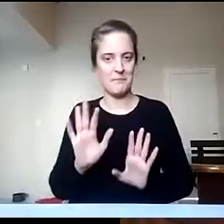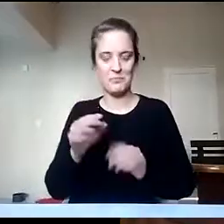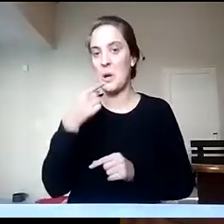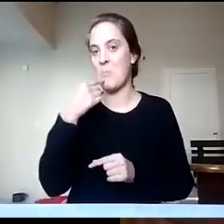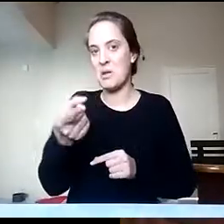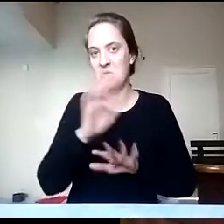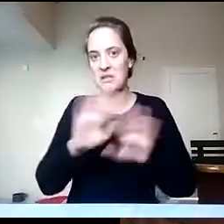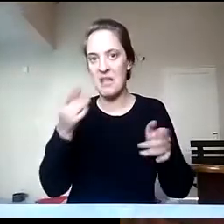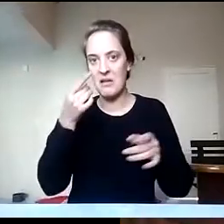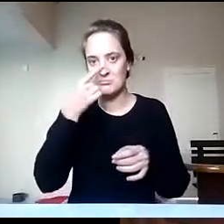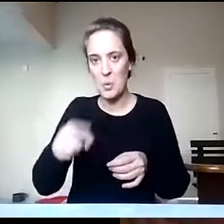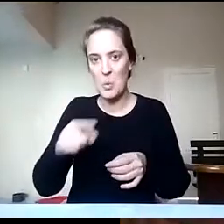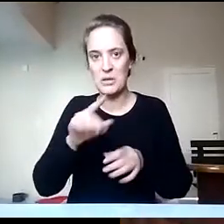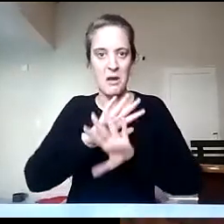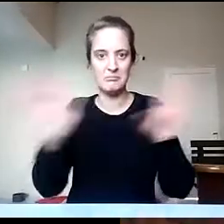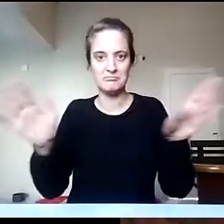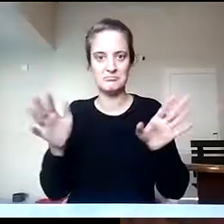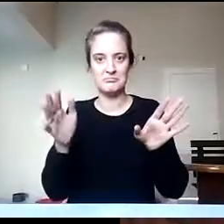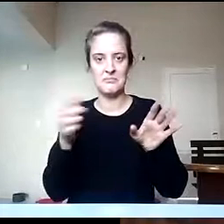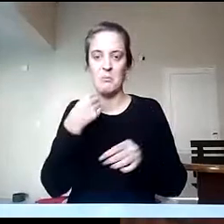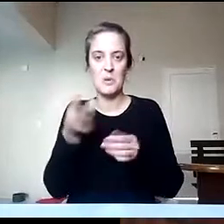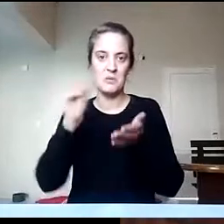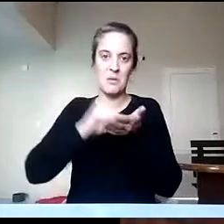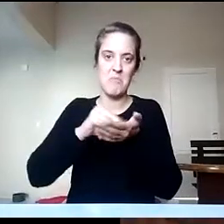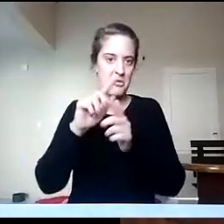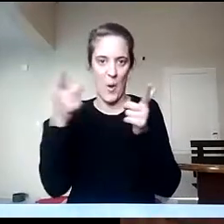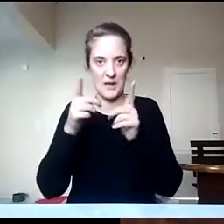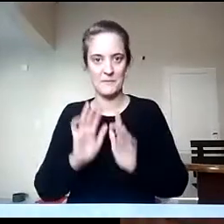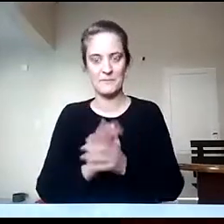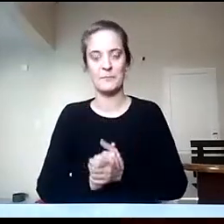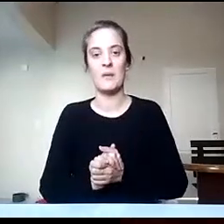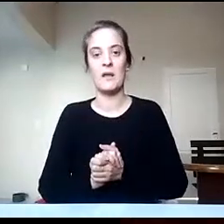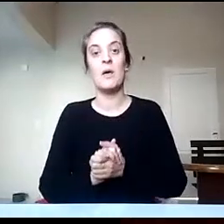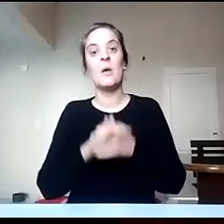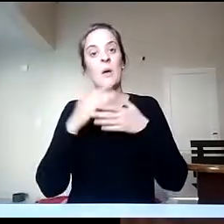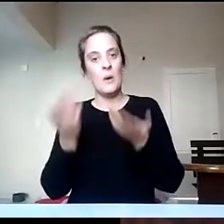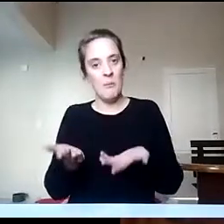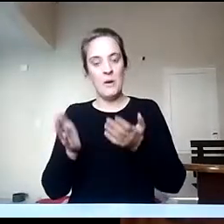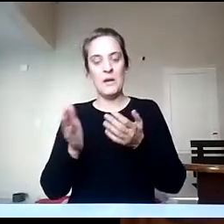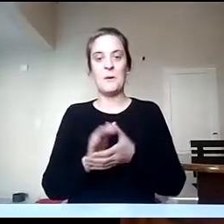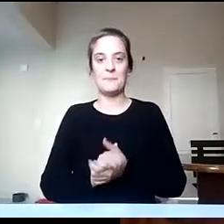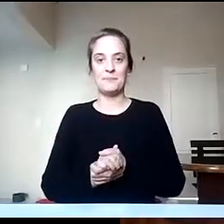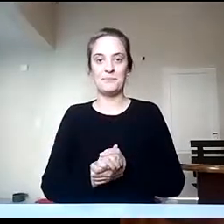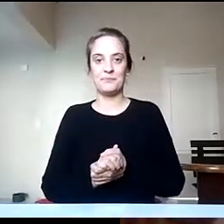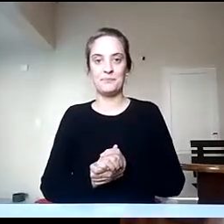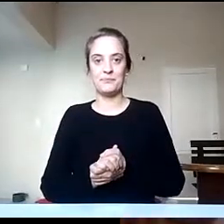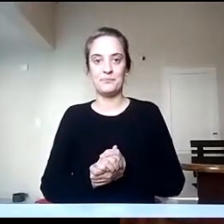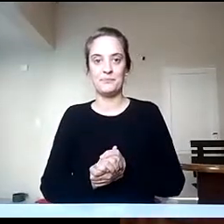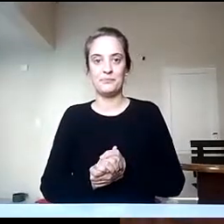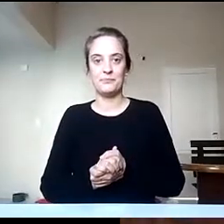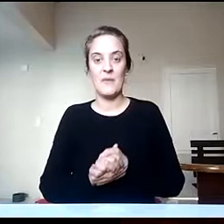horario de cursado. De cursado. Bien, invitarlos, un poco también, no sé si el resto de los que nos están